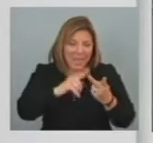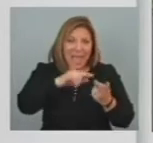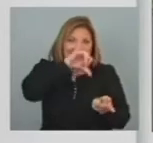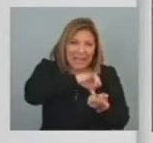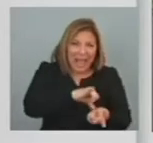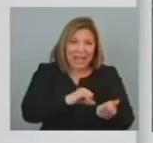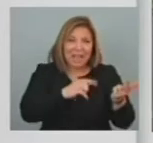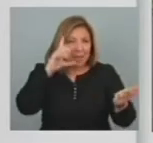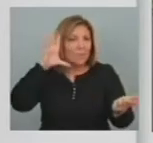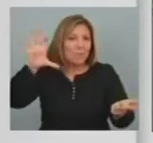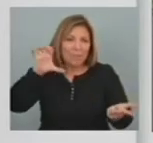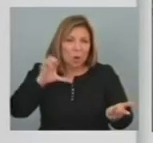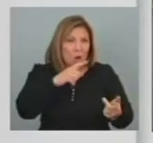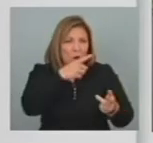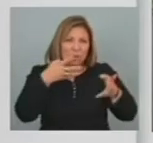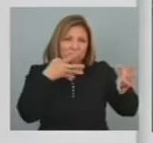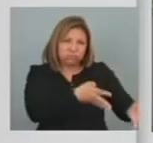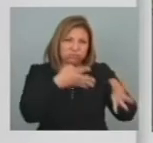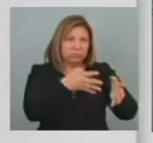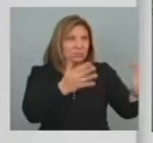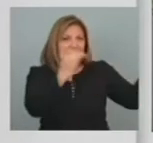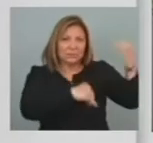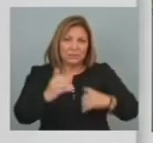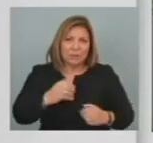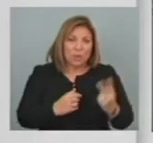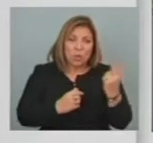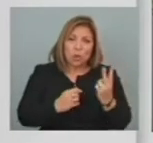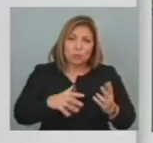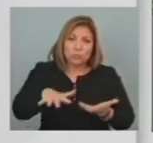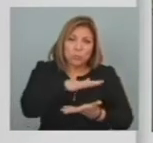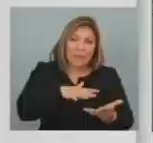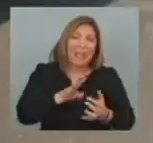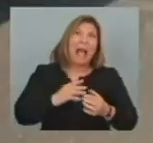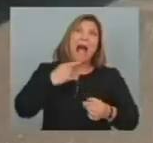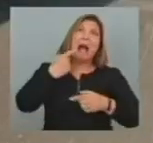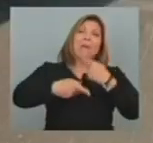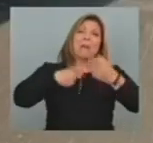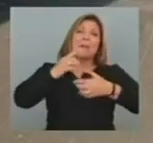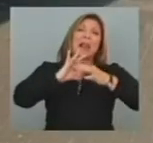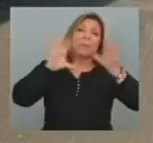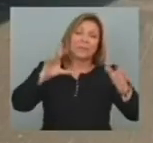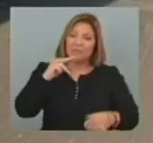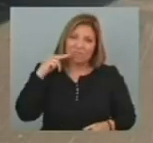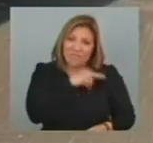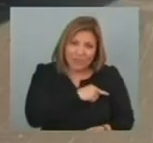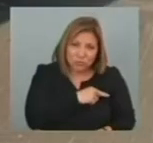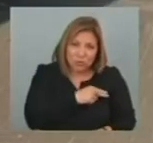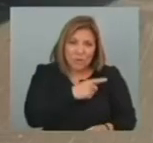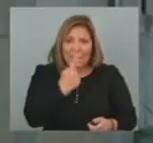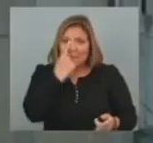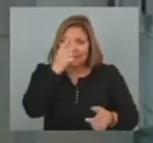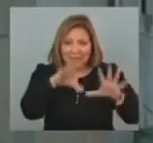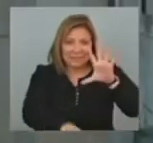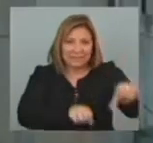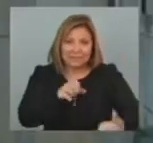agresión no justificada para ambos pueblos Bajo el nombre de la libertad El periodista también destacó que Siria es el